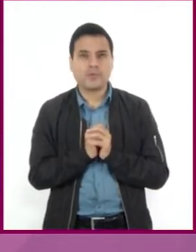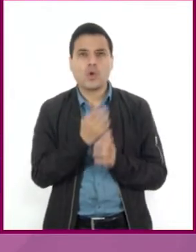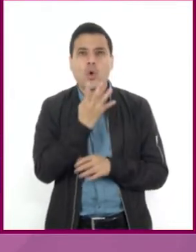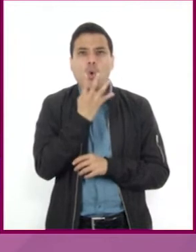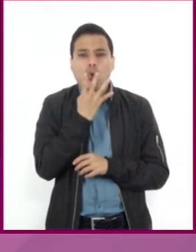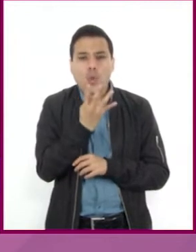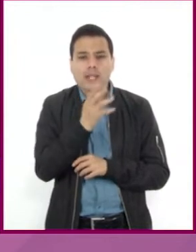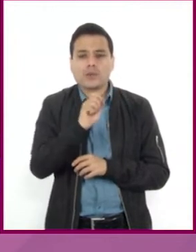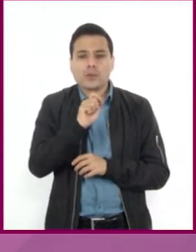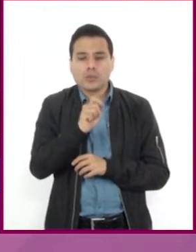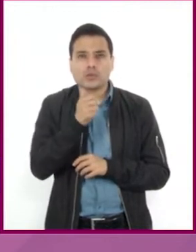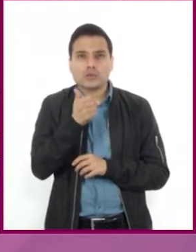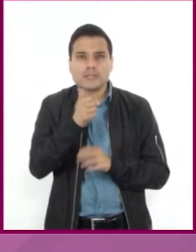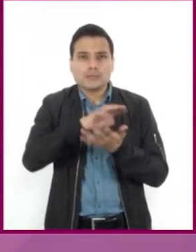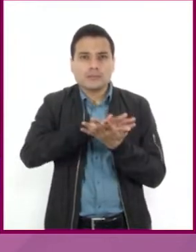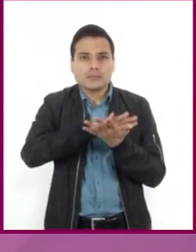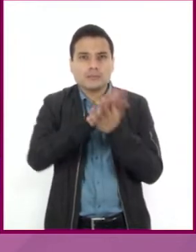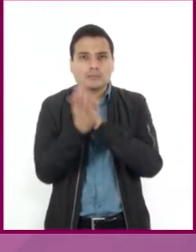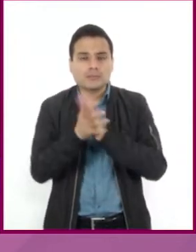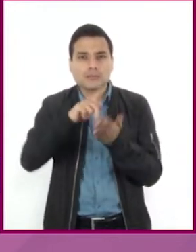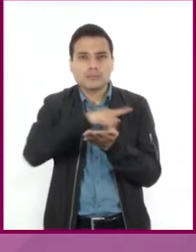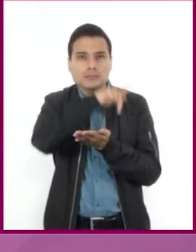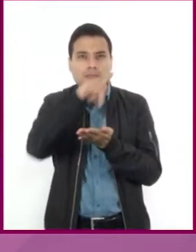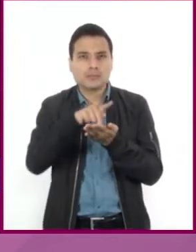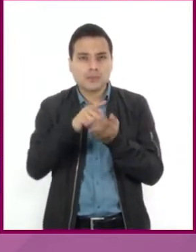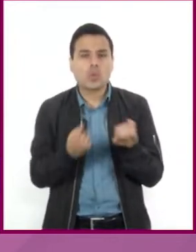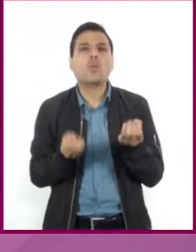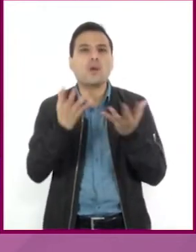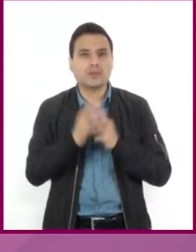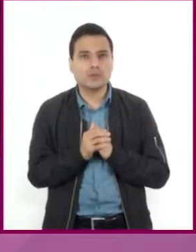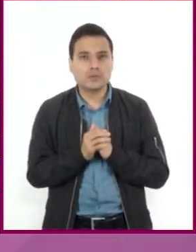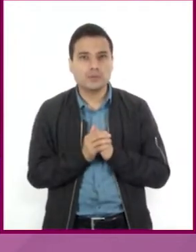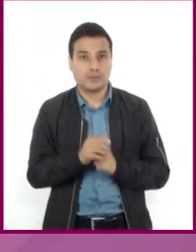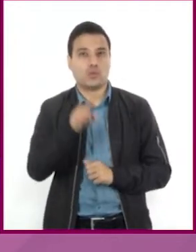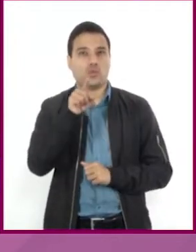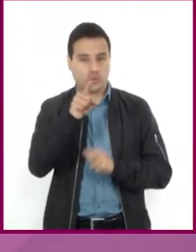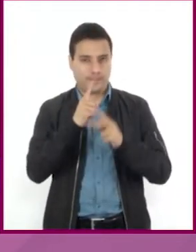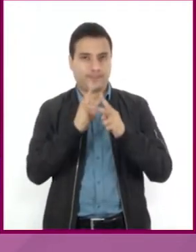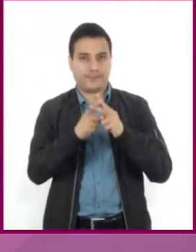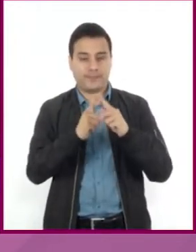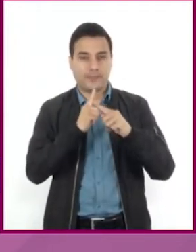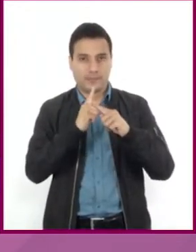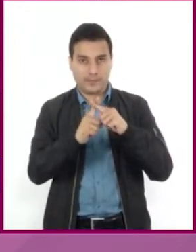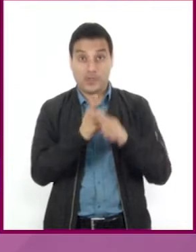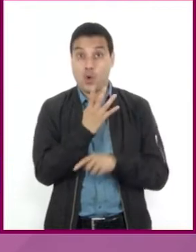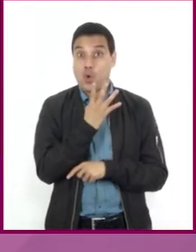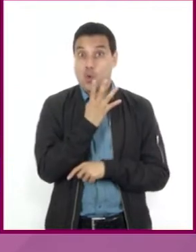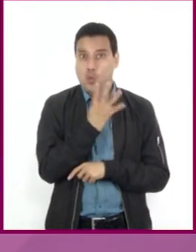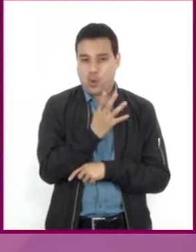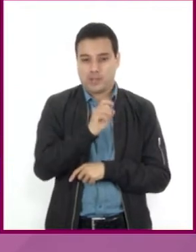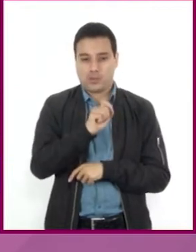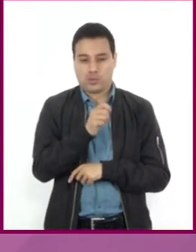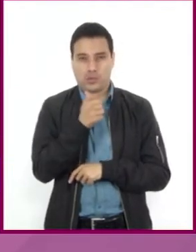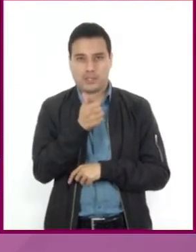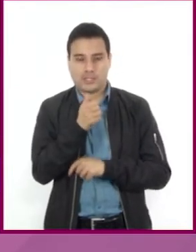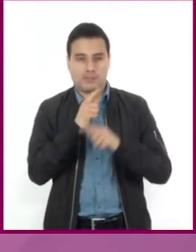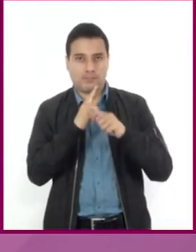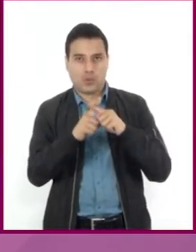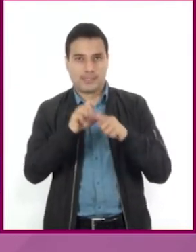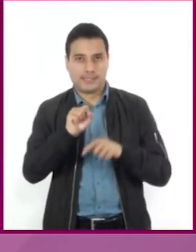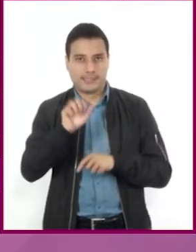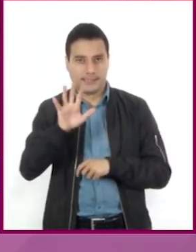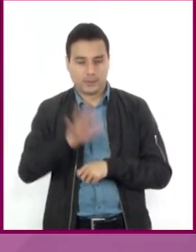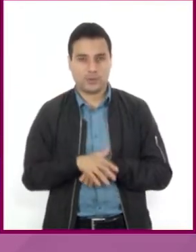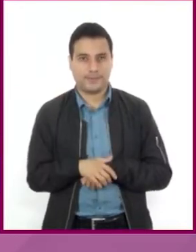.6 centímetros, ¿cuántos kilómetros son? Multiplico. 4.6 por 65. La